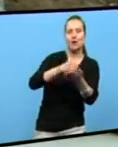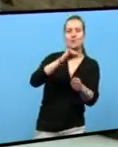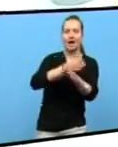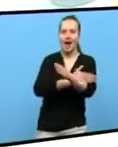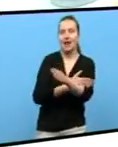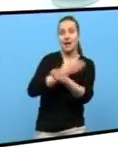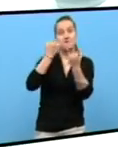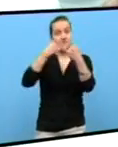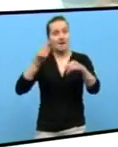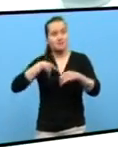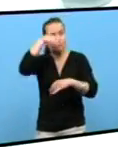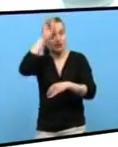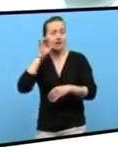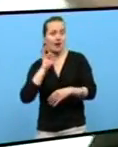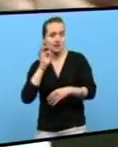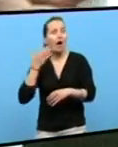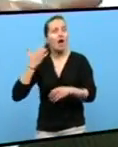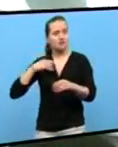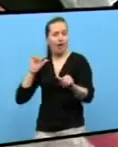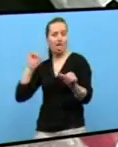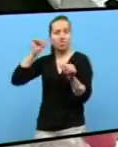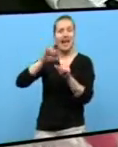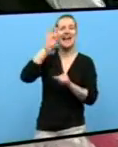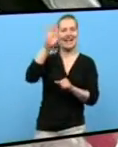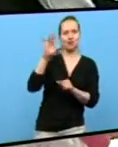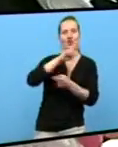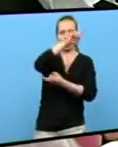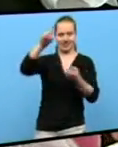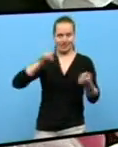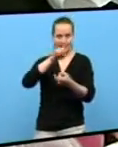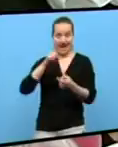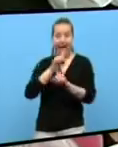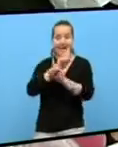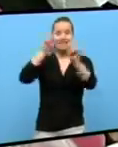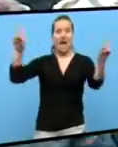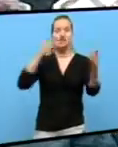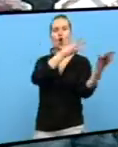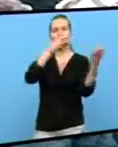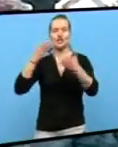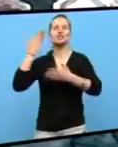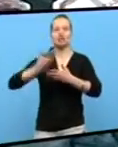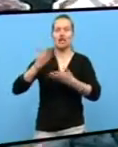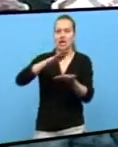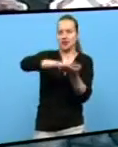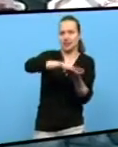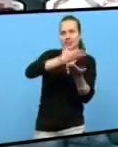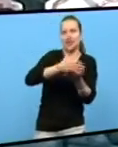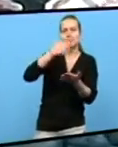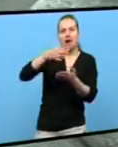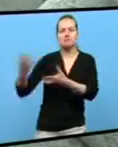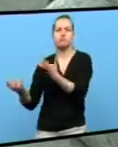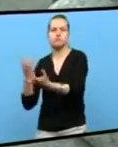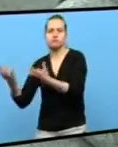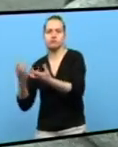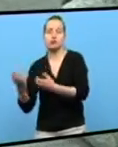Galega E xa van 14 edicións Este ano serviránse máis de 800 kilos de Tenreira a grella e o caldeiro O